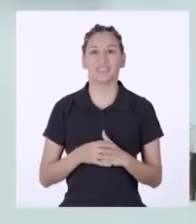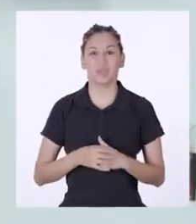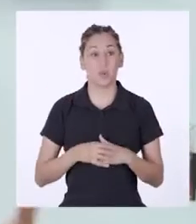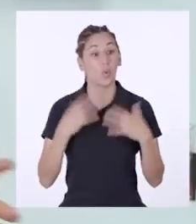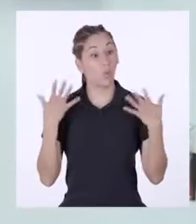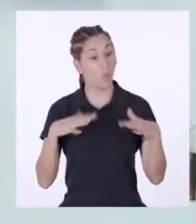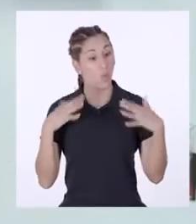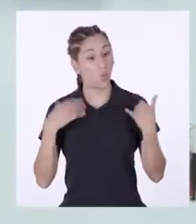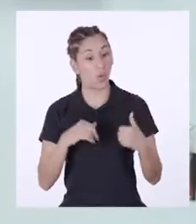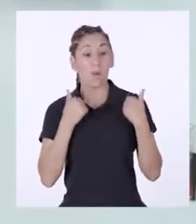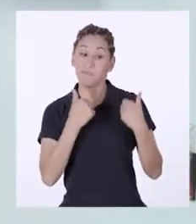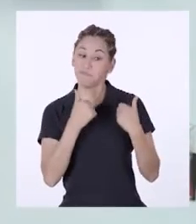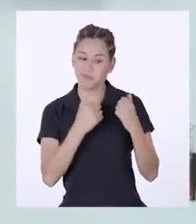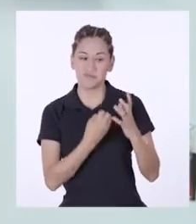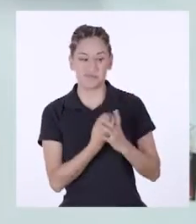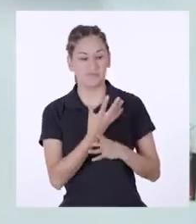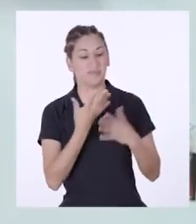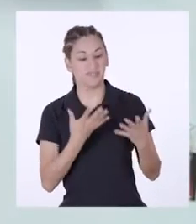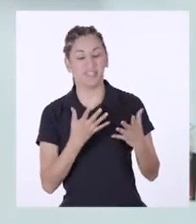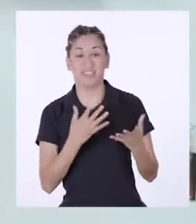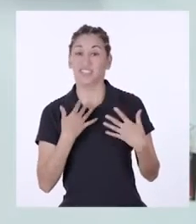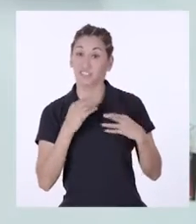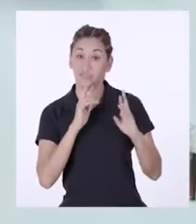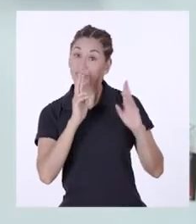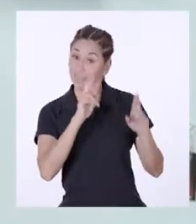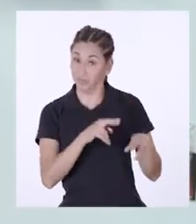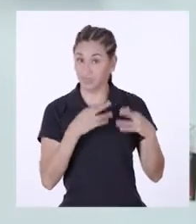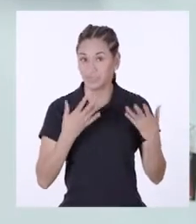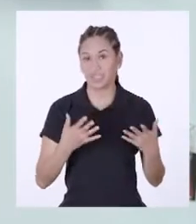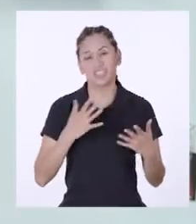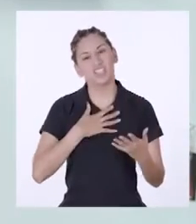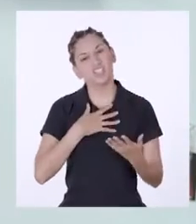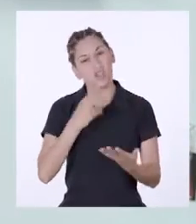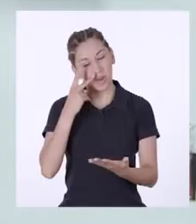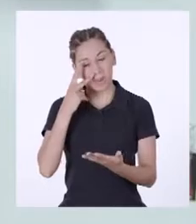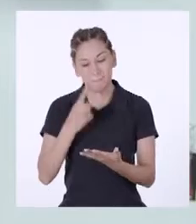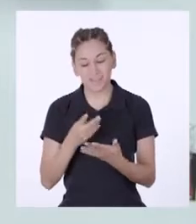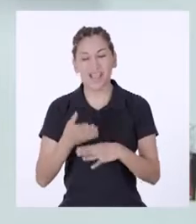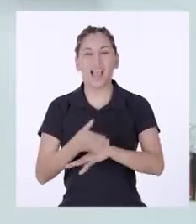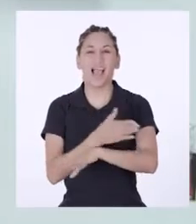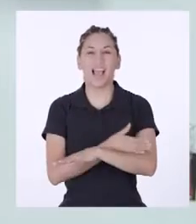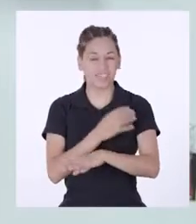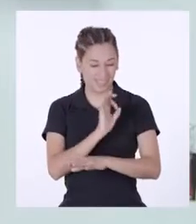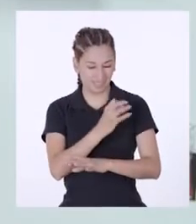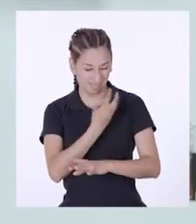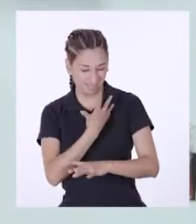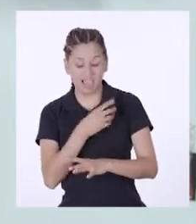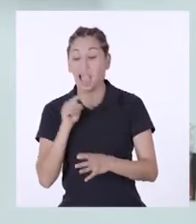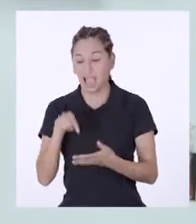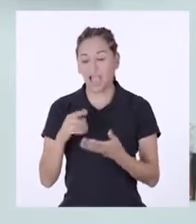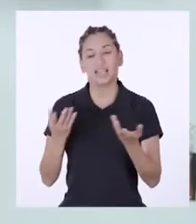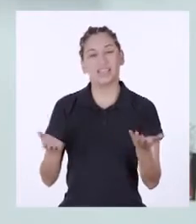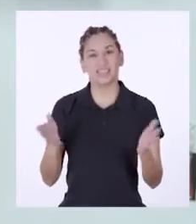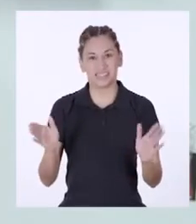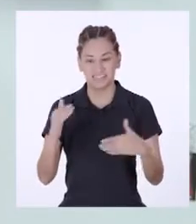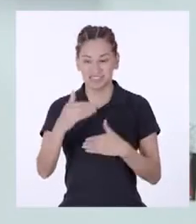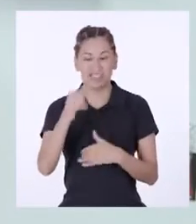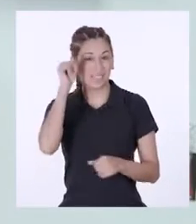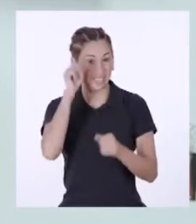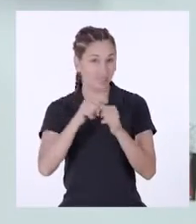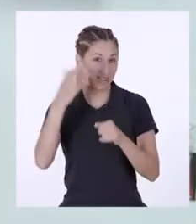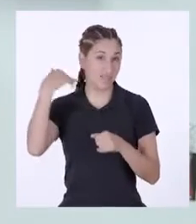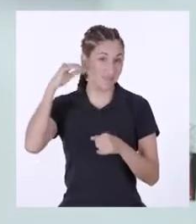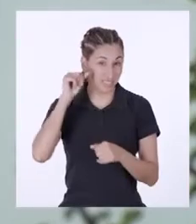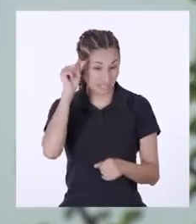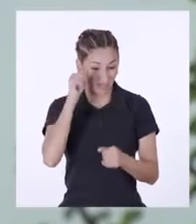¡Uf! ¡Qué bueno, Plantiquis! Para contestar tu pregunta, estaba mirando el compost que empezamos a realizar en el programa anterior.